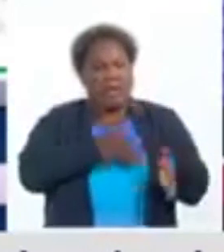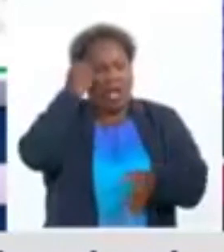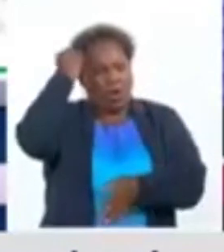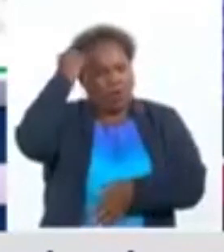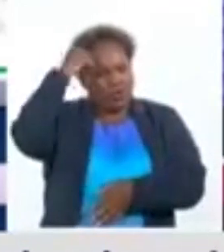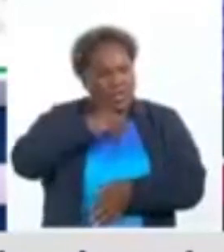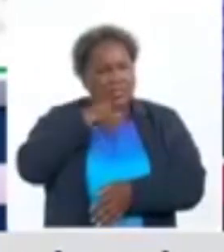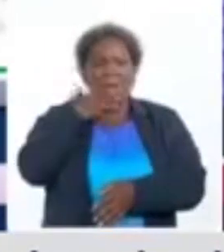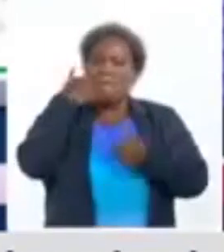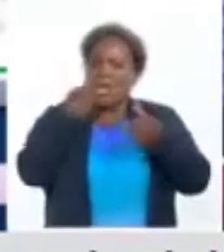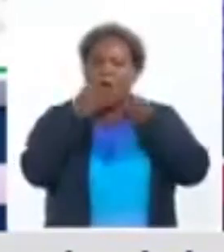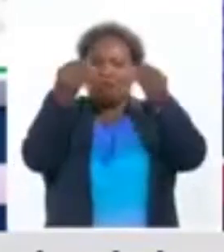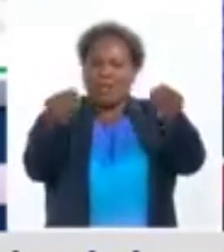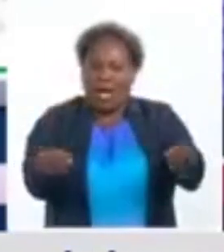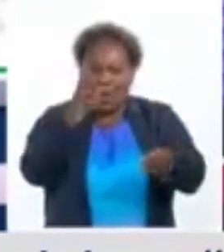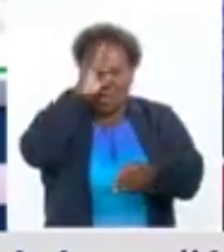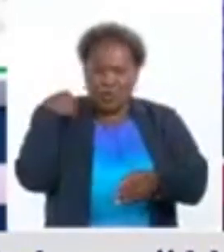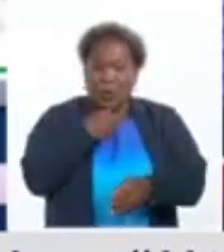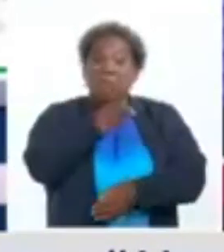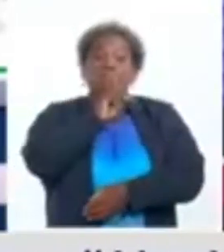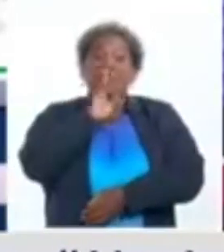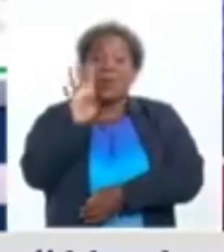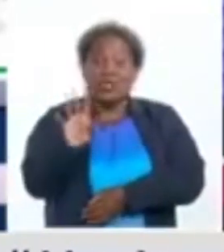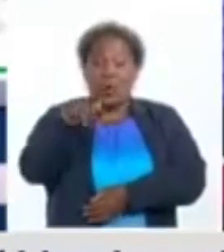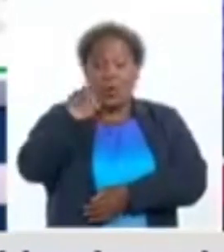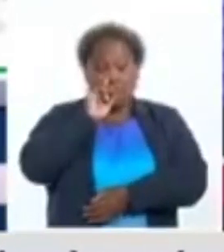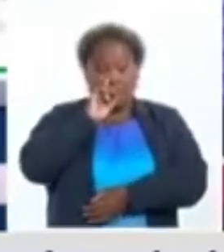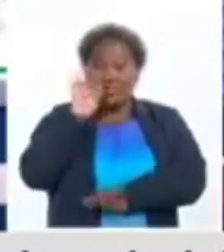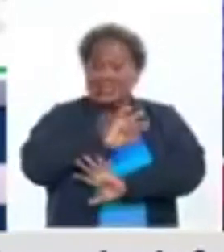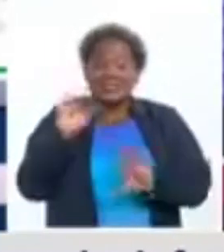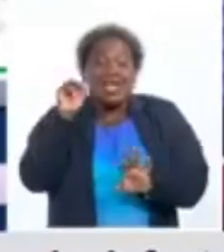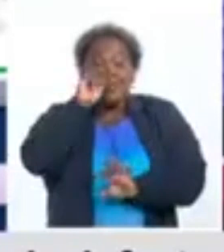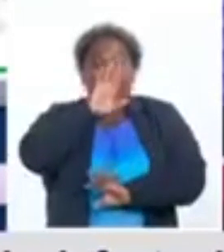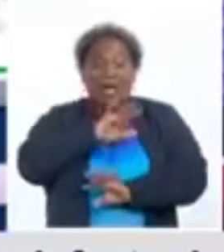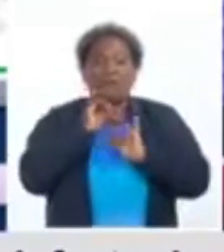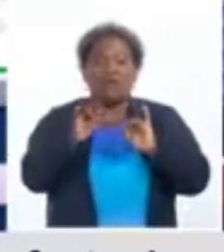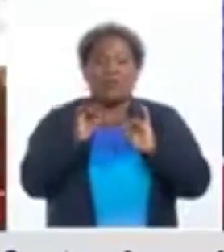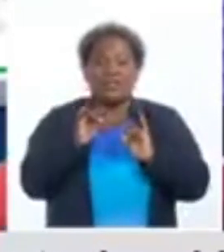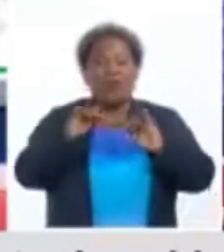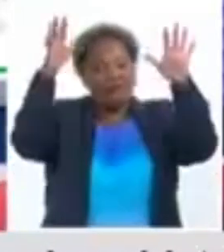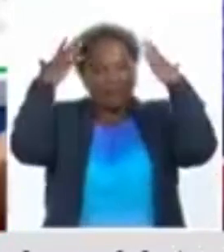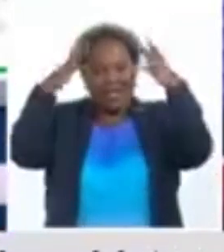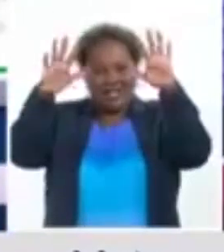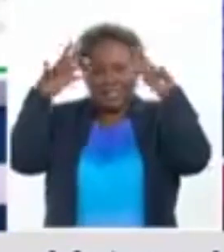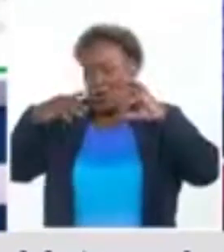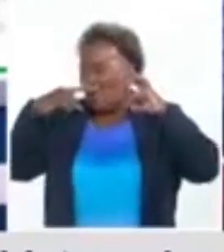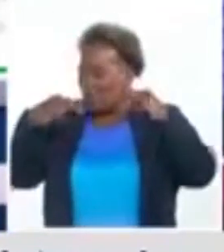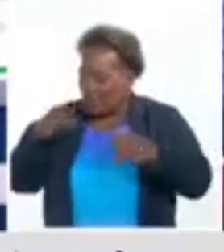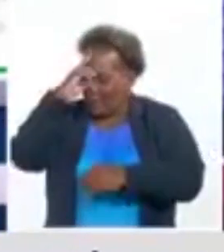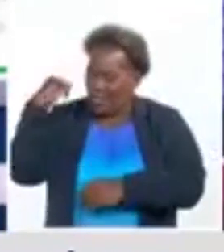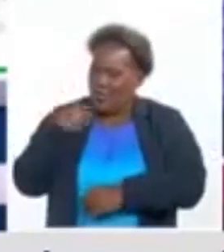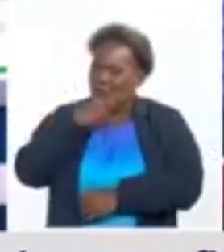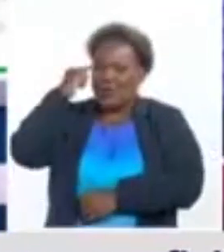regalo en esta jornada, viernes 4 de junio. De esta forma, estamos poniendo punto final con la felicitación reiterada, doctor, de